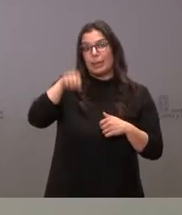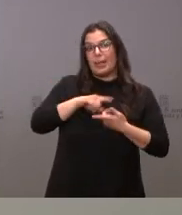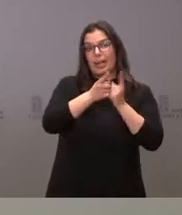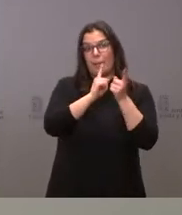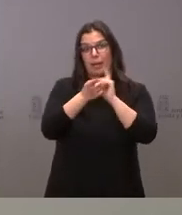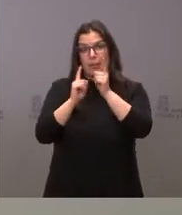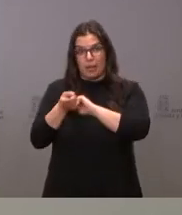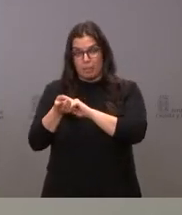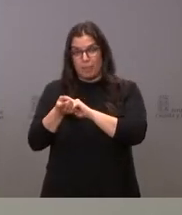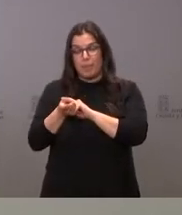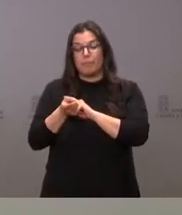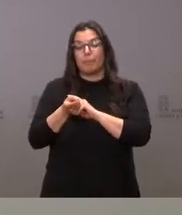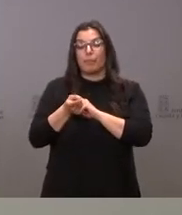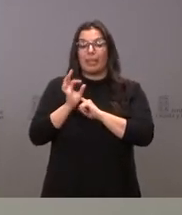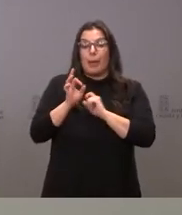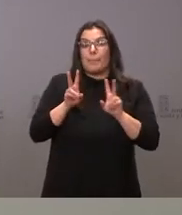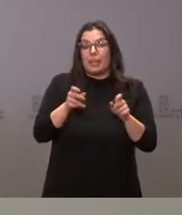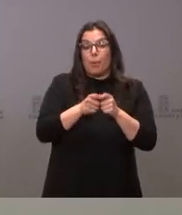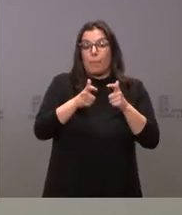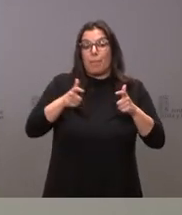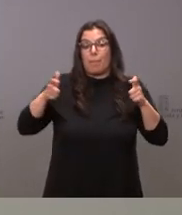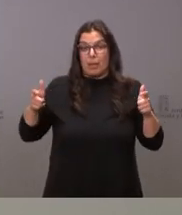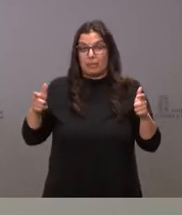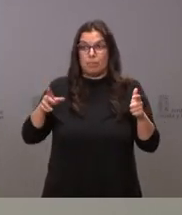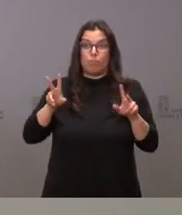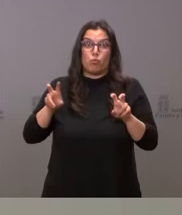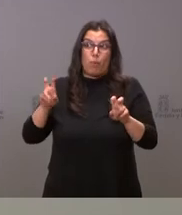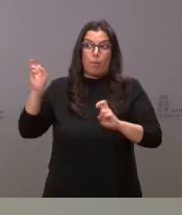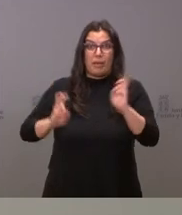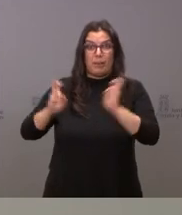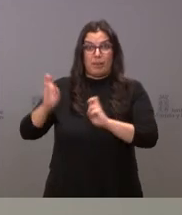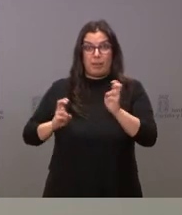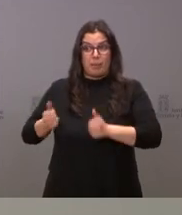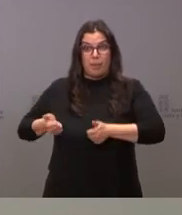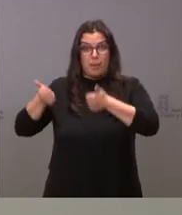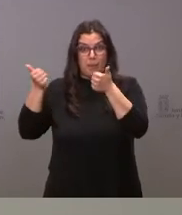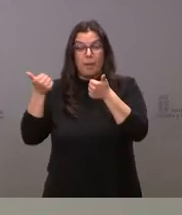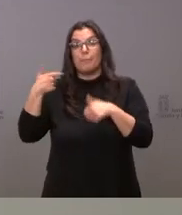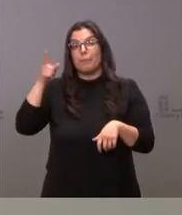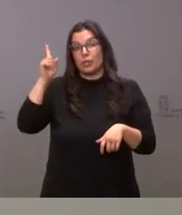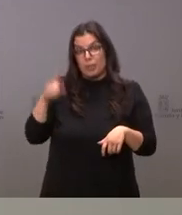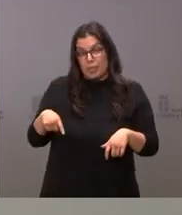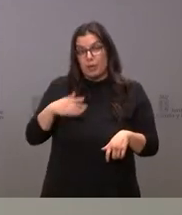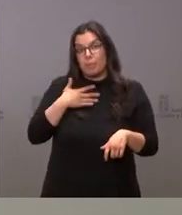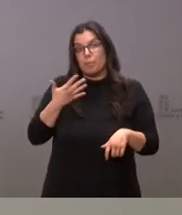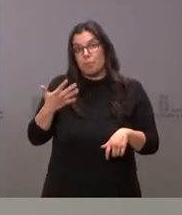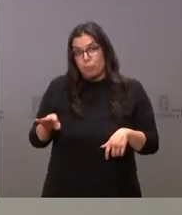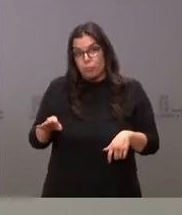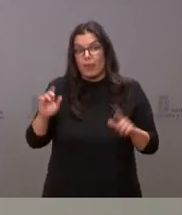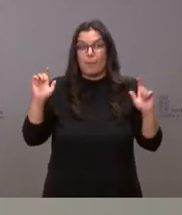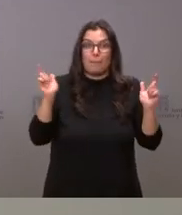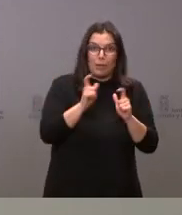al alza en la medida en que nuevos menores no acompañados puedan venir a nuestra comunidad autónoma y también en cierto medido puede